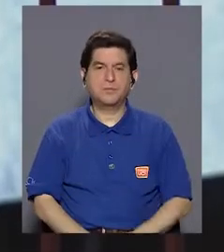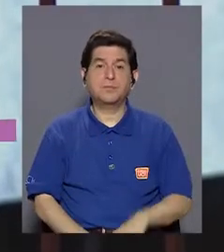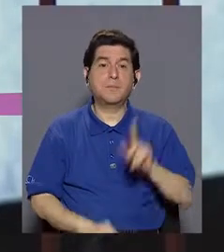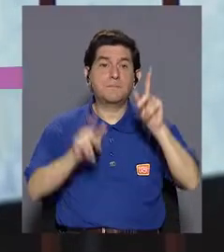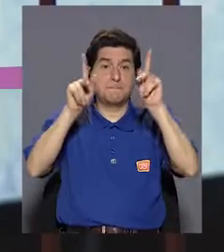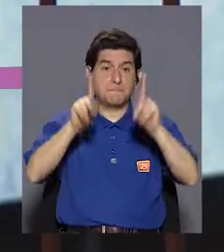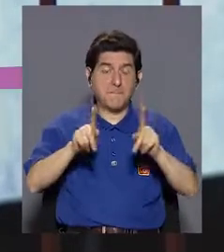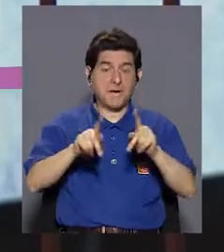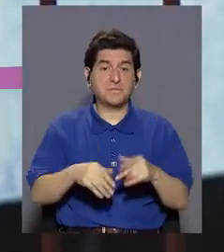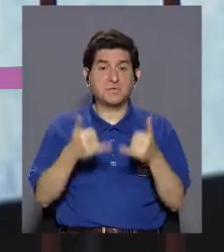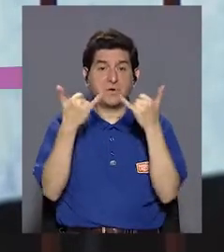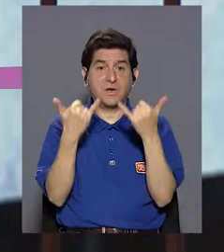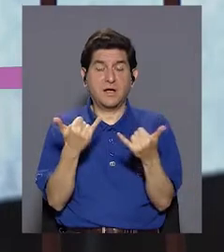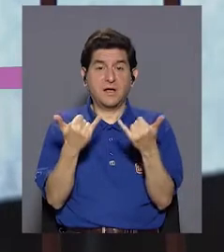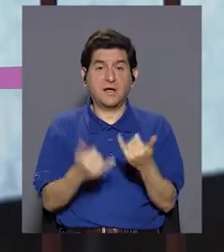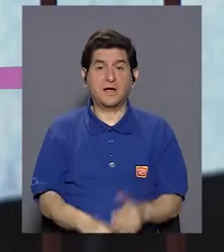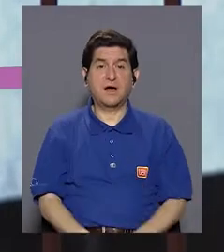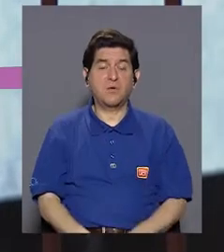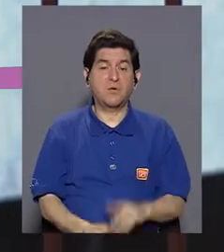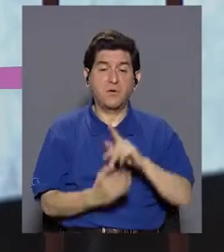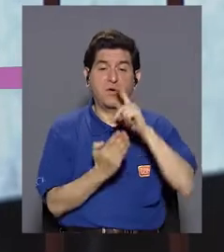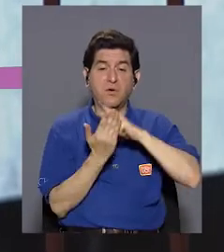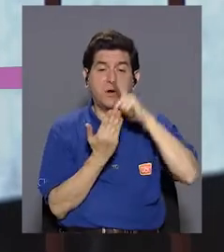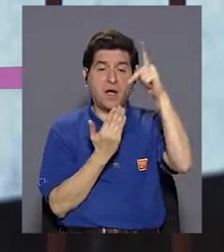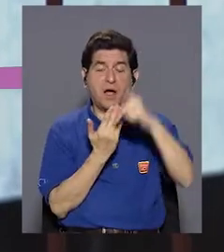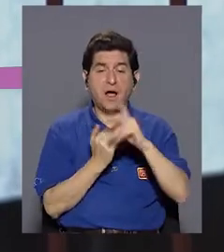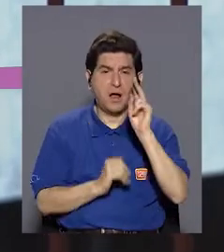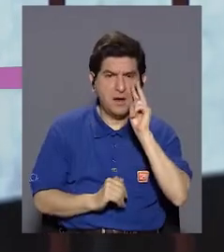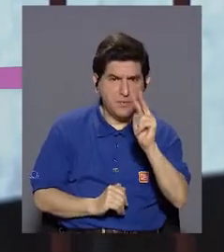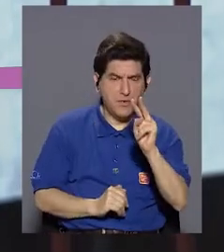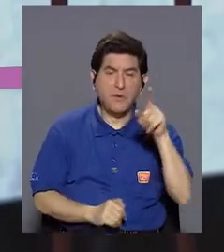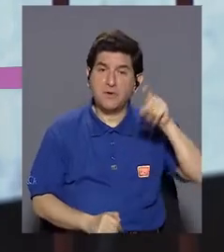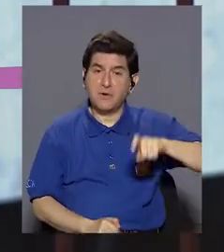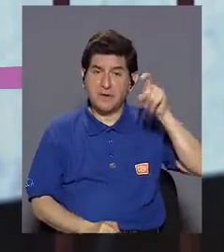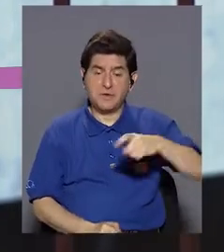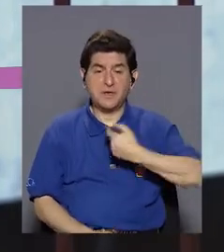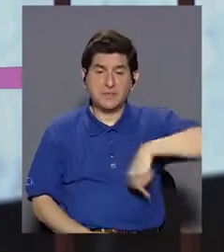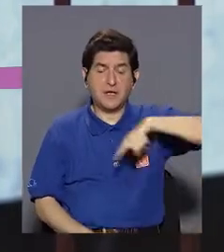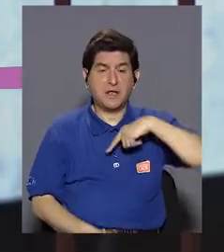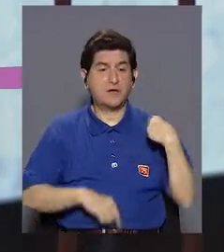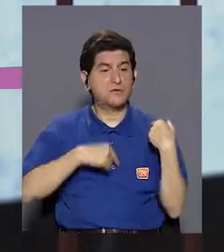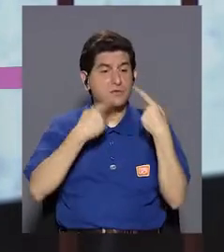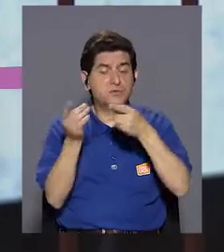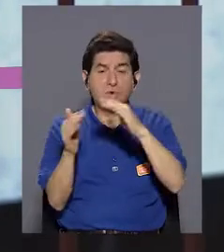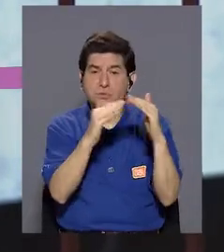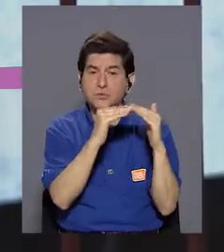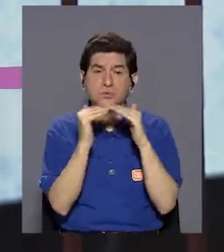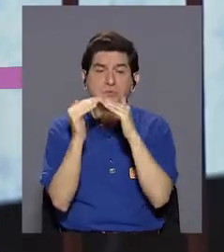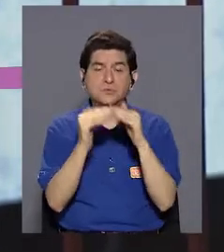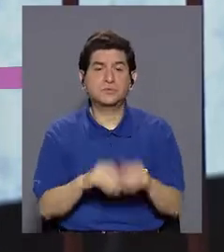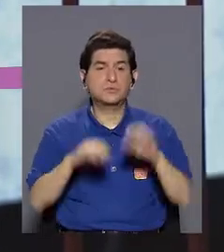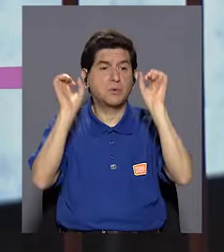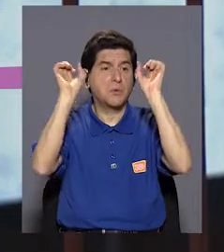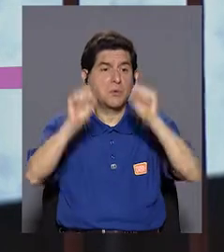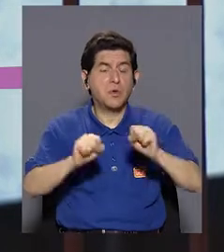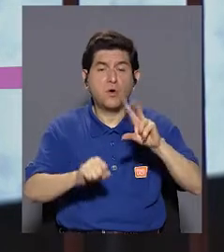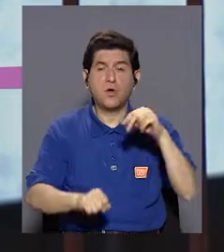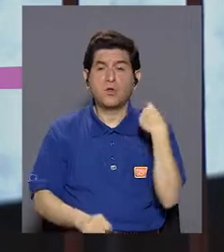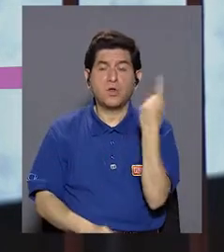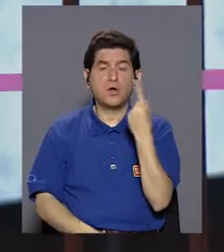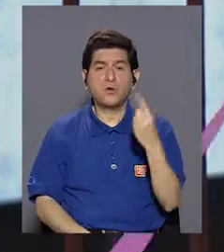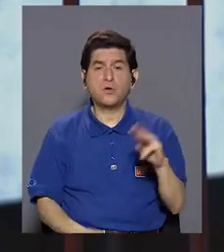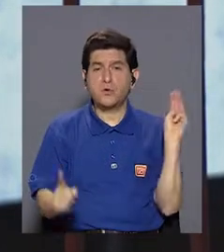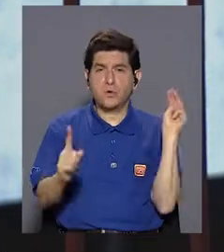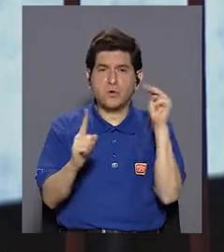alguna de las personas que nos están viendo, podrían necesitar de que nosotros nos acerquemos a la comunidad, para llevarles